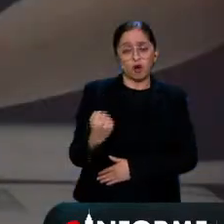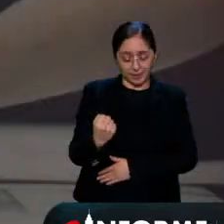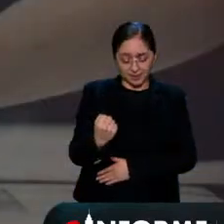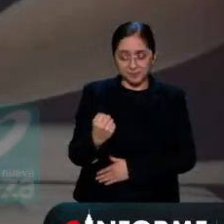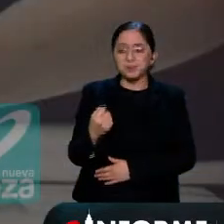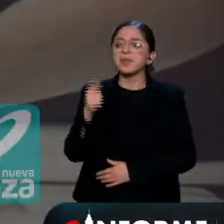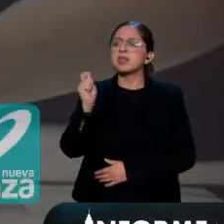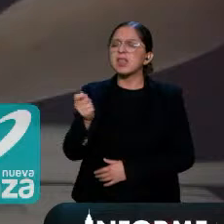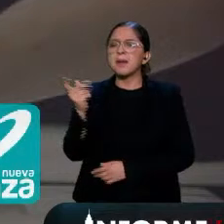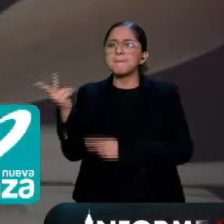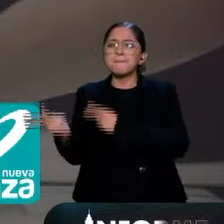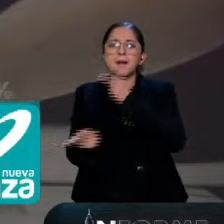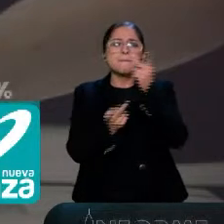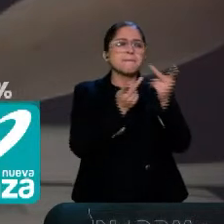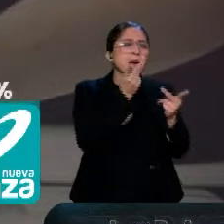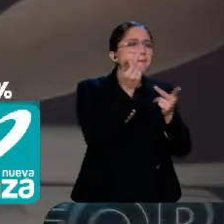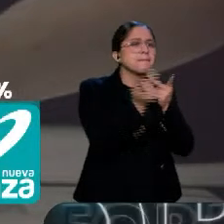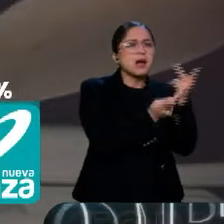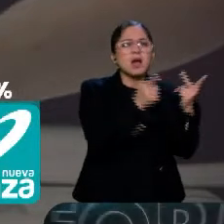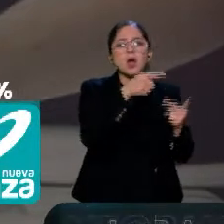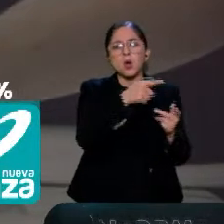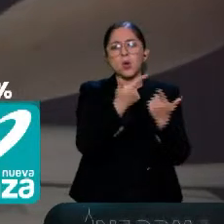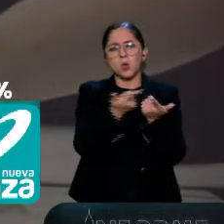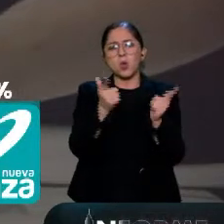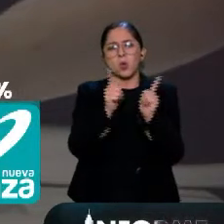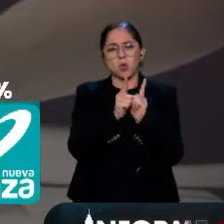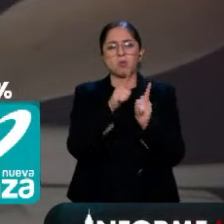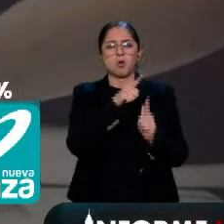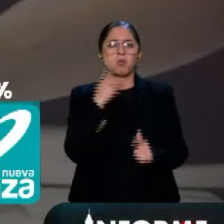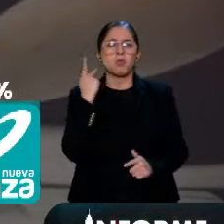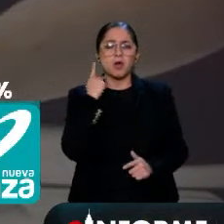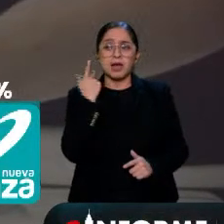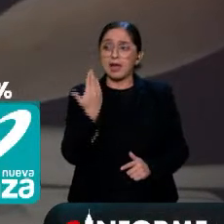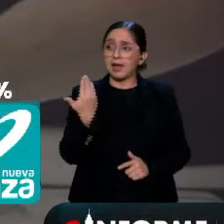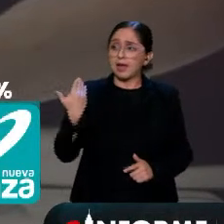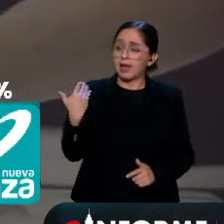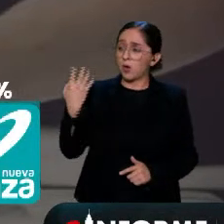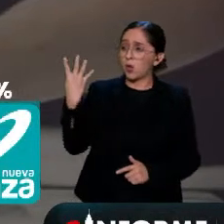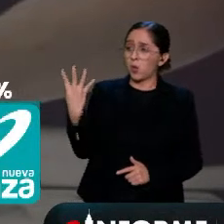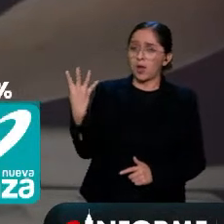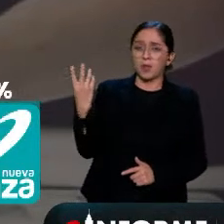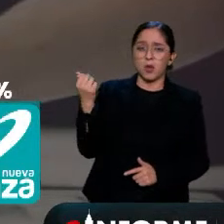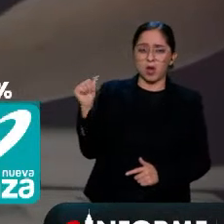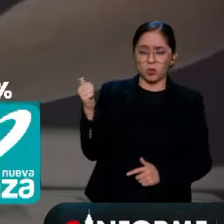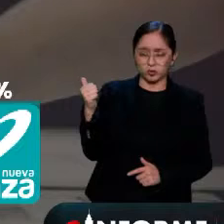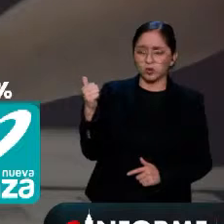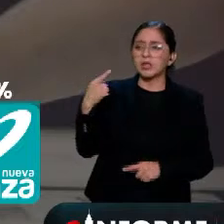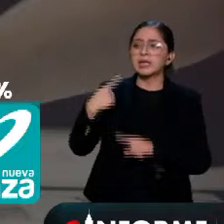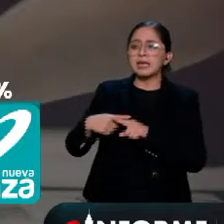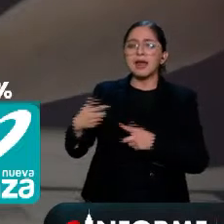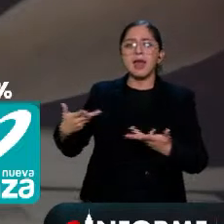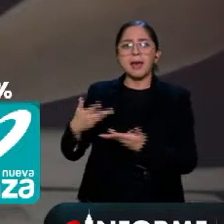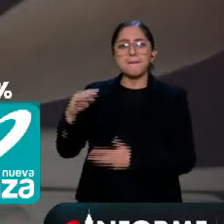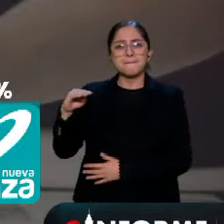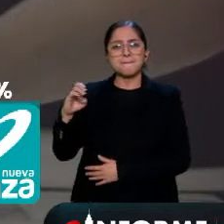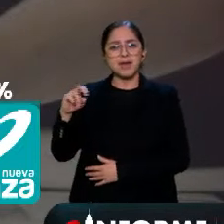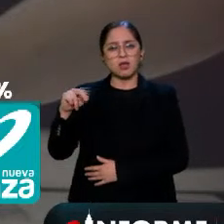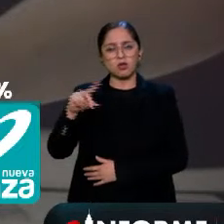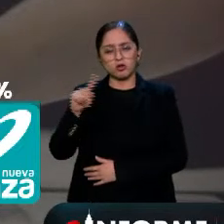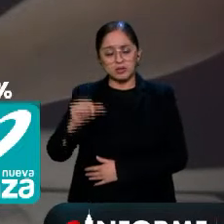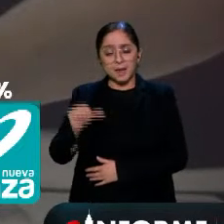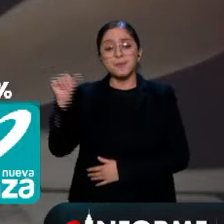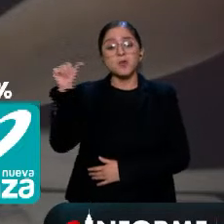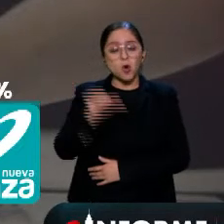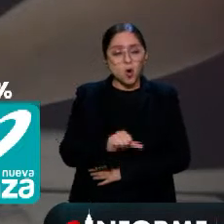encuesta de intención de voto por partido presentada el pasado 4 de agosto por Mendoza Blanco y asociados, si hoy se llevaran a cabo las